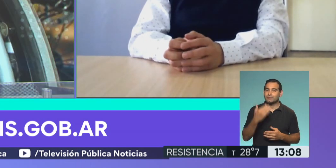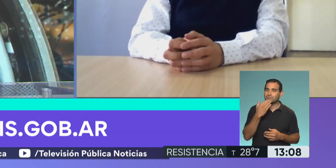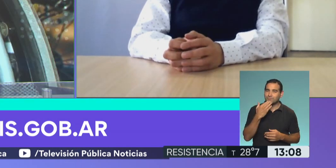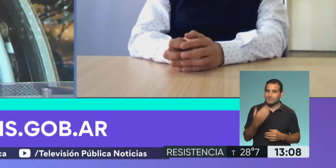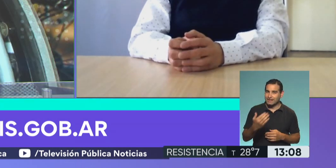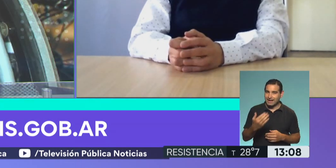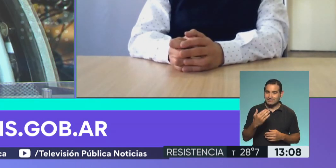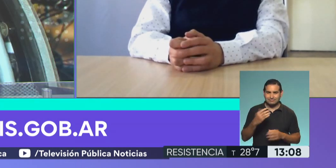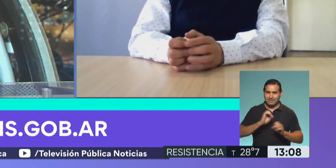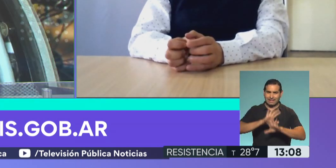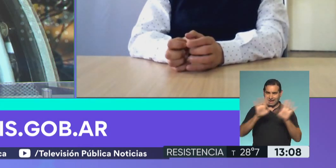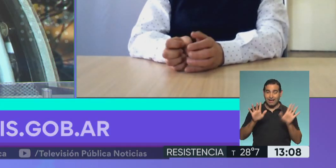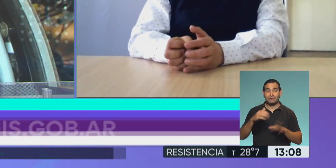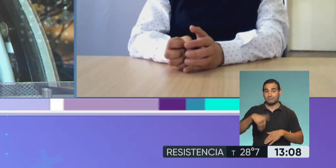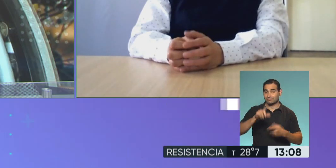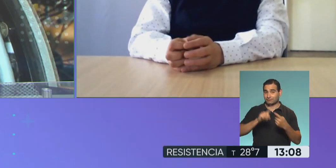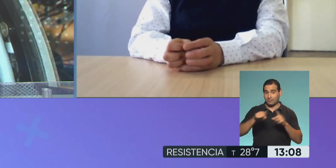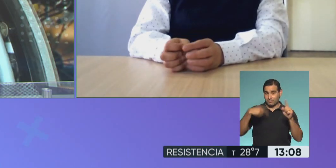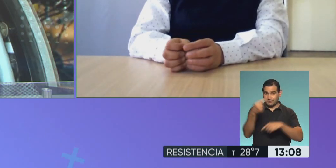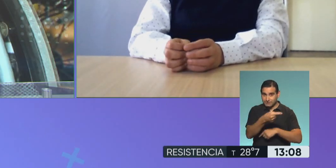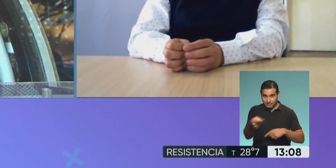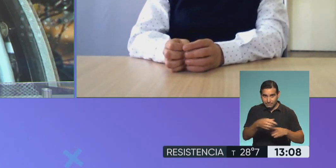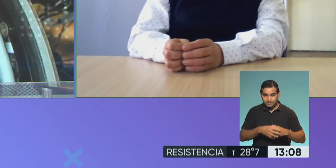muchísimas gracias. Clarísimo, nos reencontramos la semana que viene.